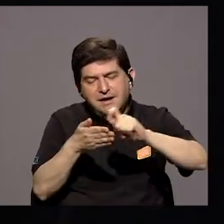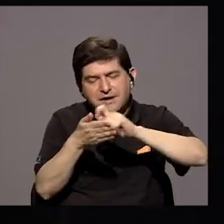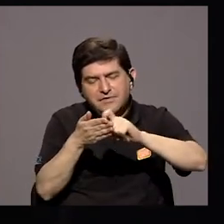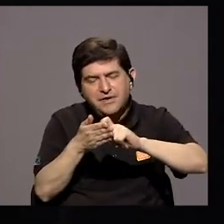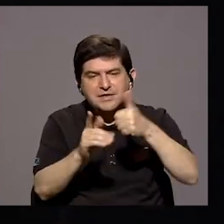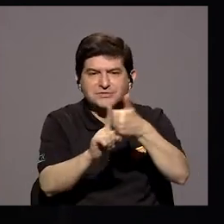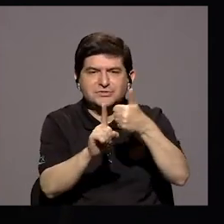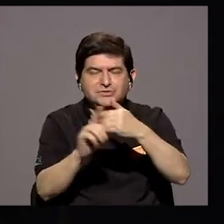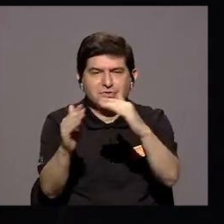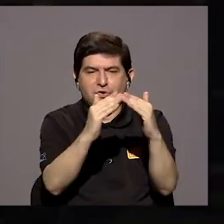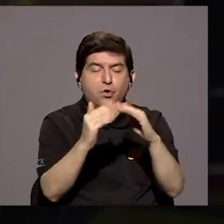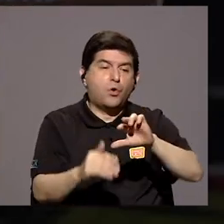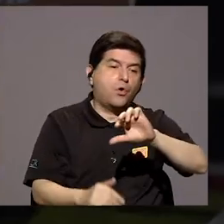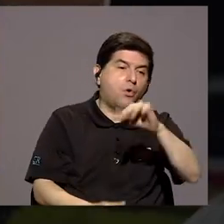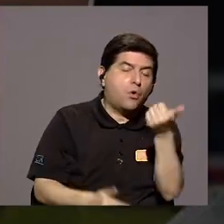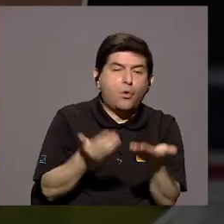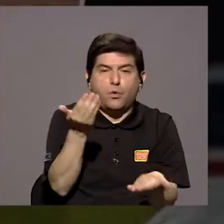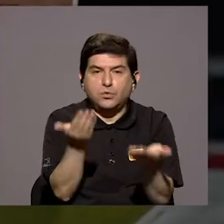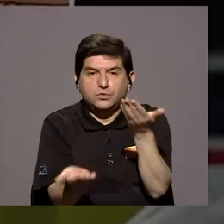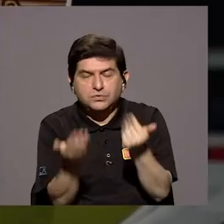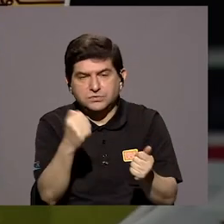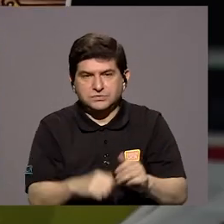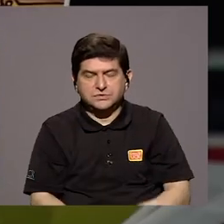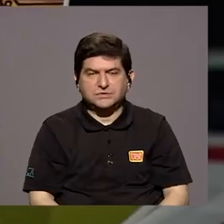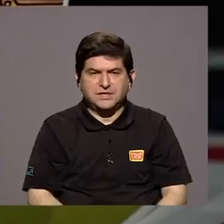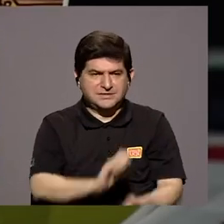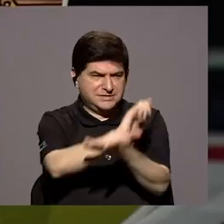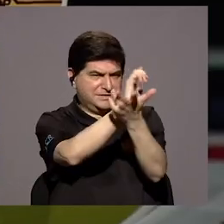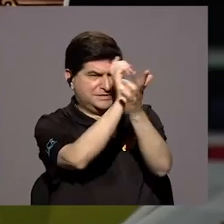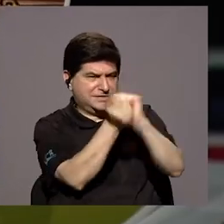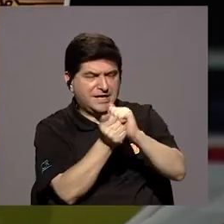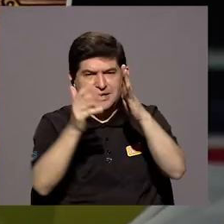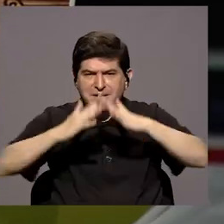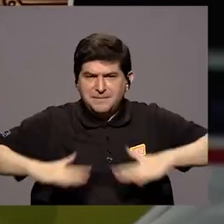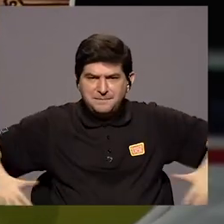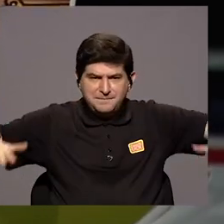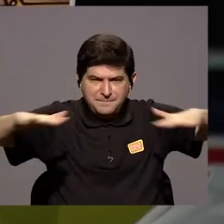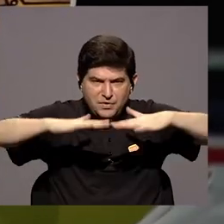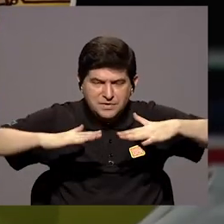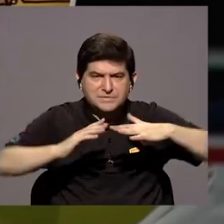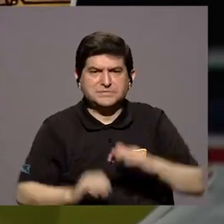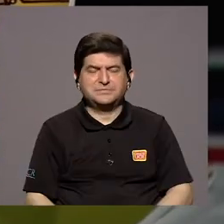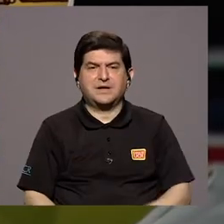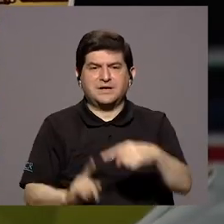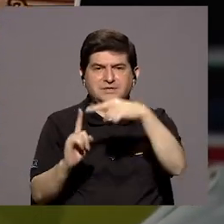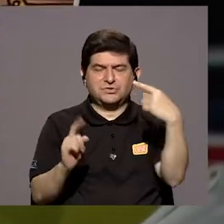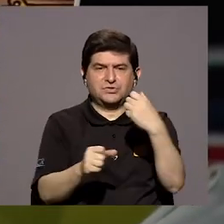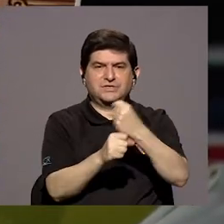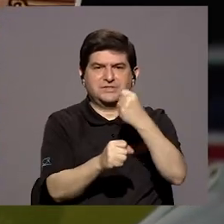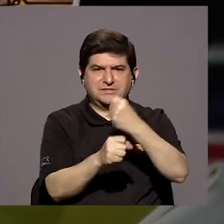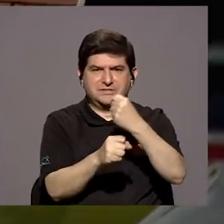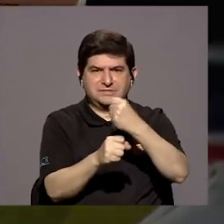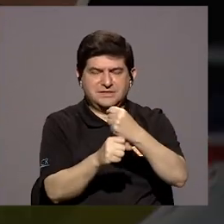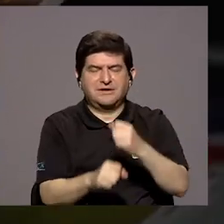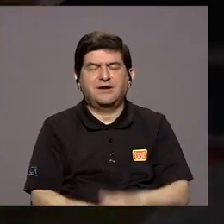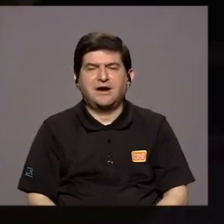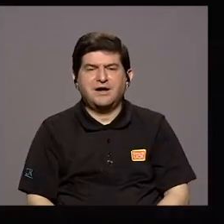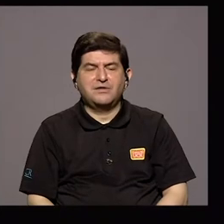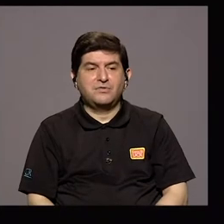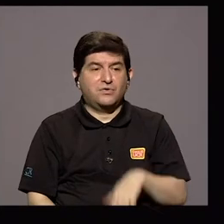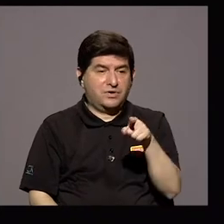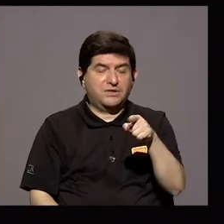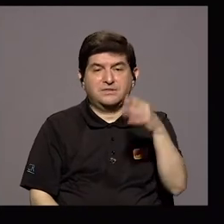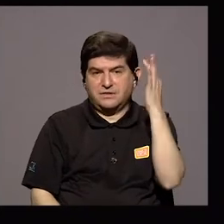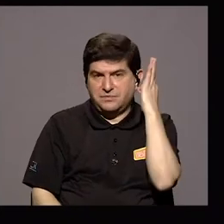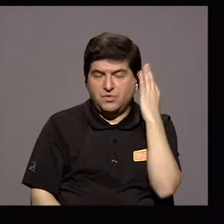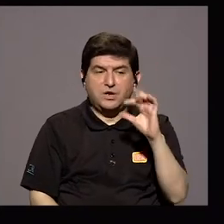De Esas Comunidades Esta Otra Tiene Que Ver Con La Transformación De Espacios A Partir De La Labor Y La Incidencia De Las